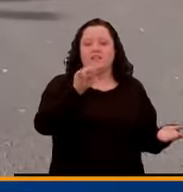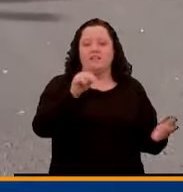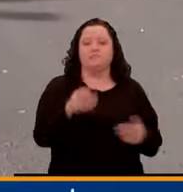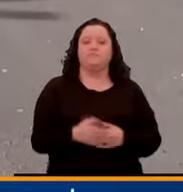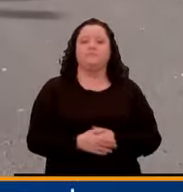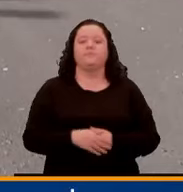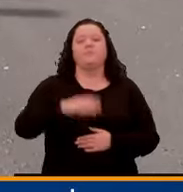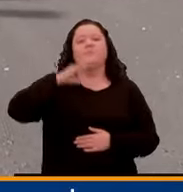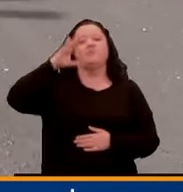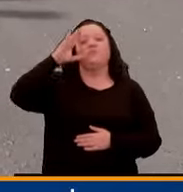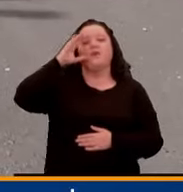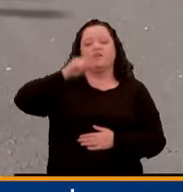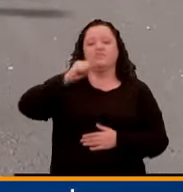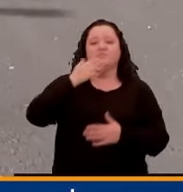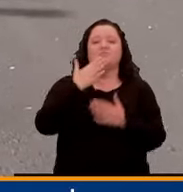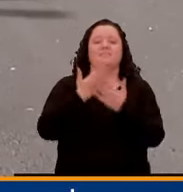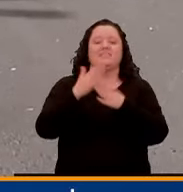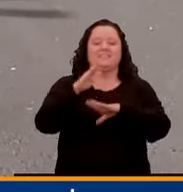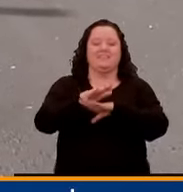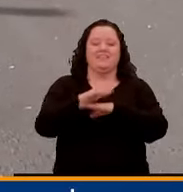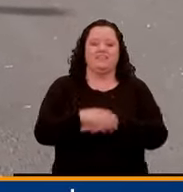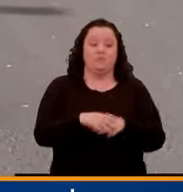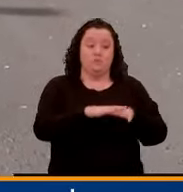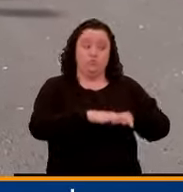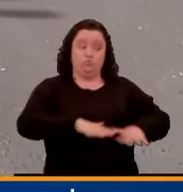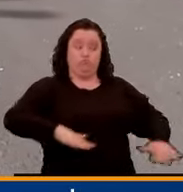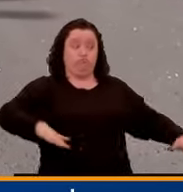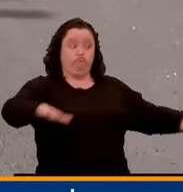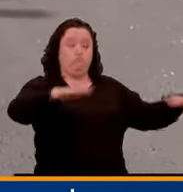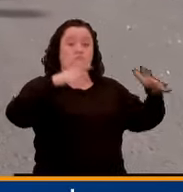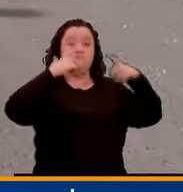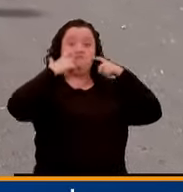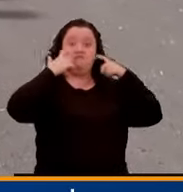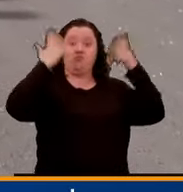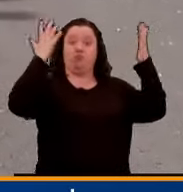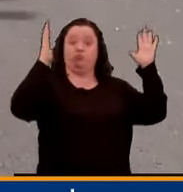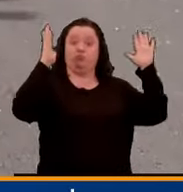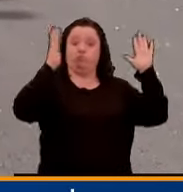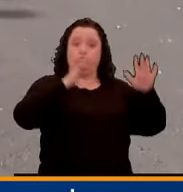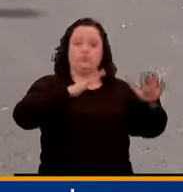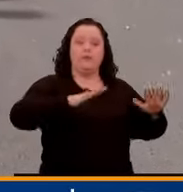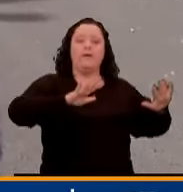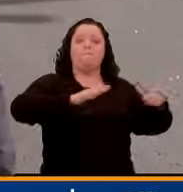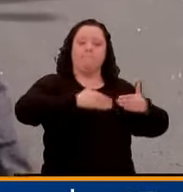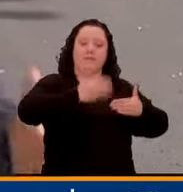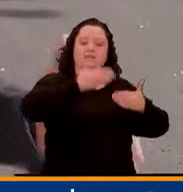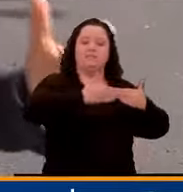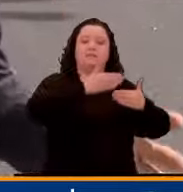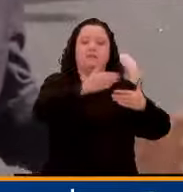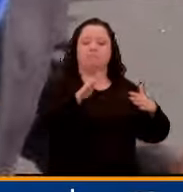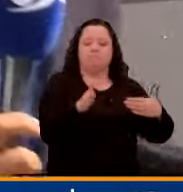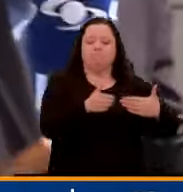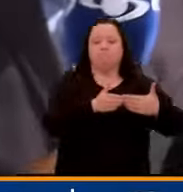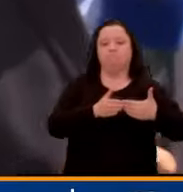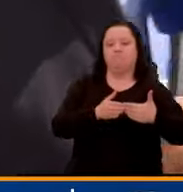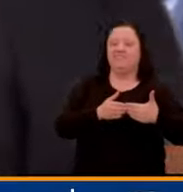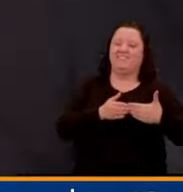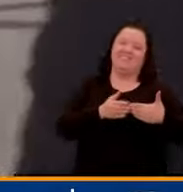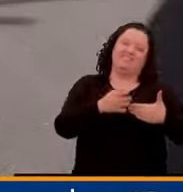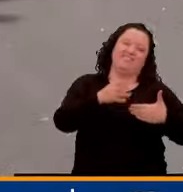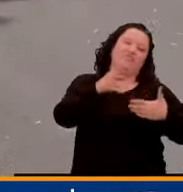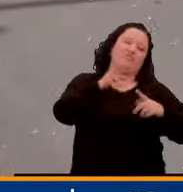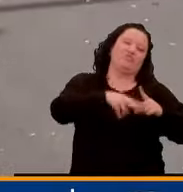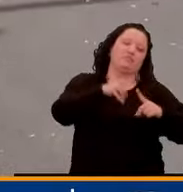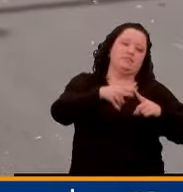Hola, sí señora, muy buenas tardes. este emblemático lugar entra en una especie de cuarentena, por lo menos durante dos